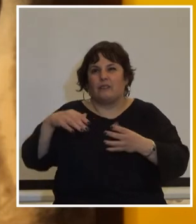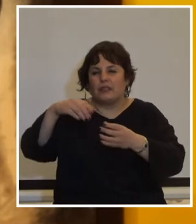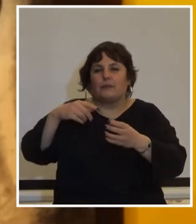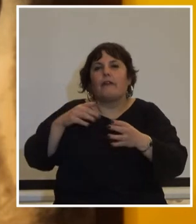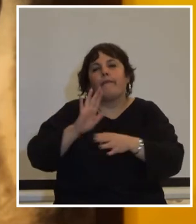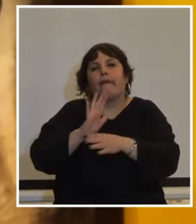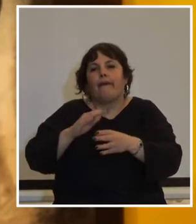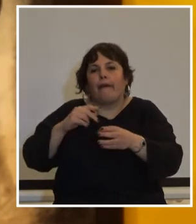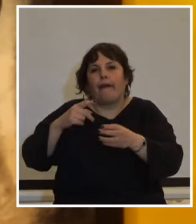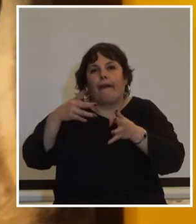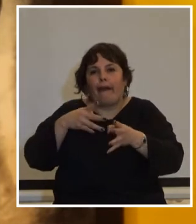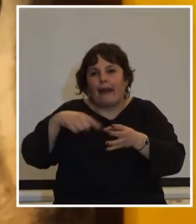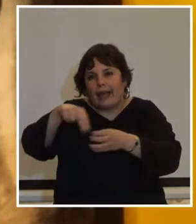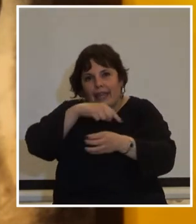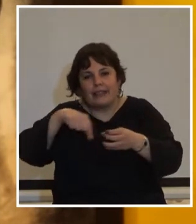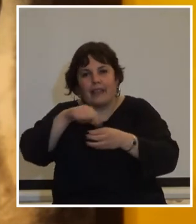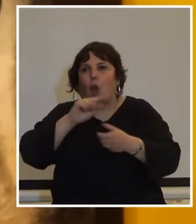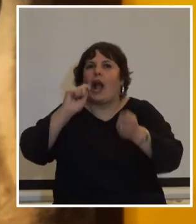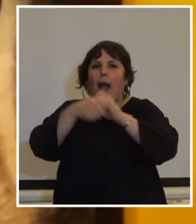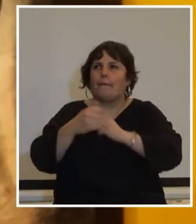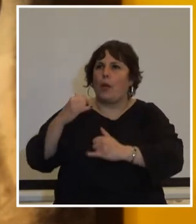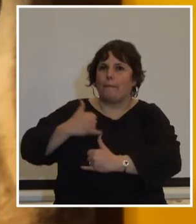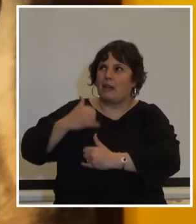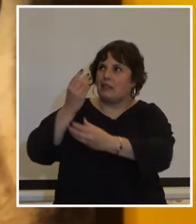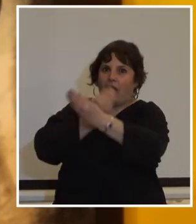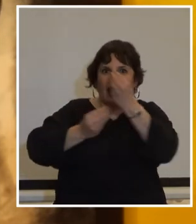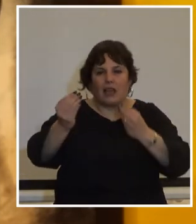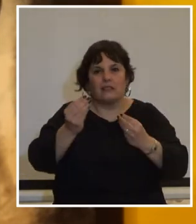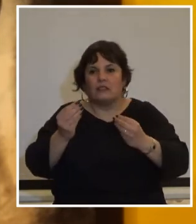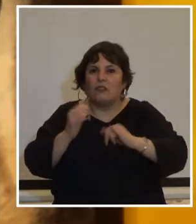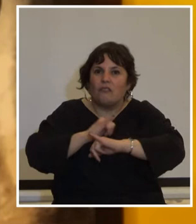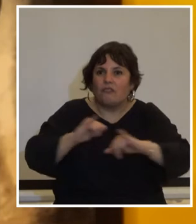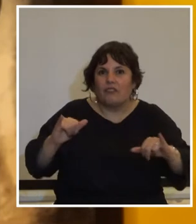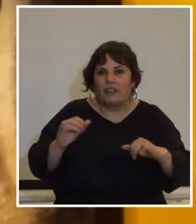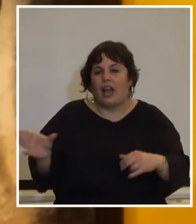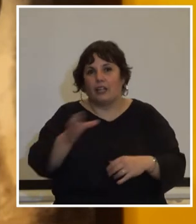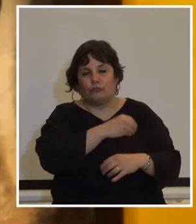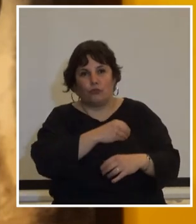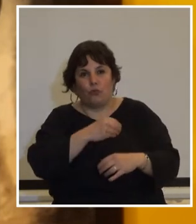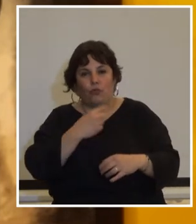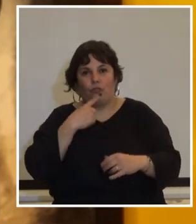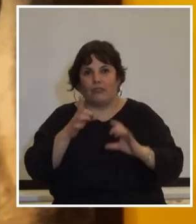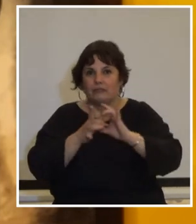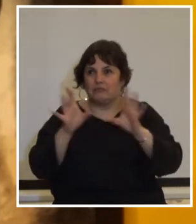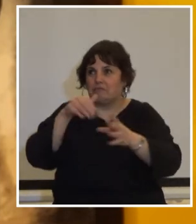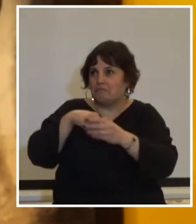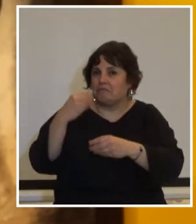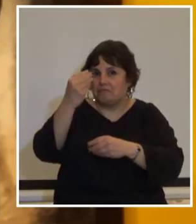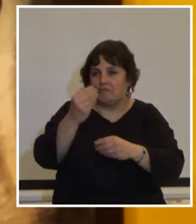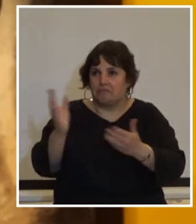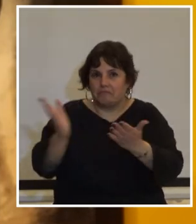después que cambiaron los mandos militares y liquidaron a todos los militares democráticos